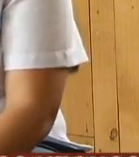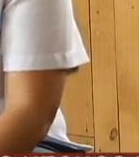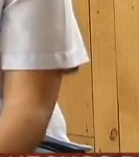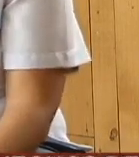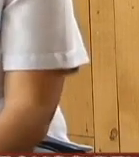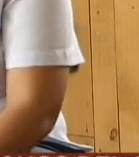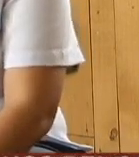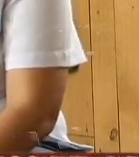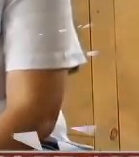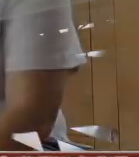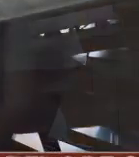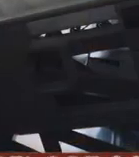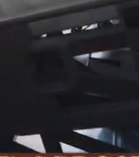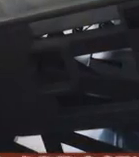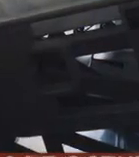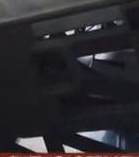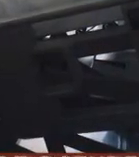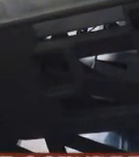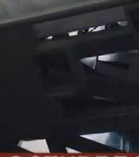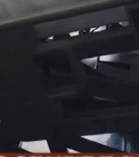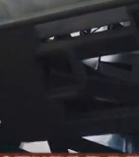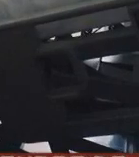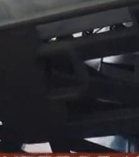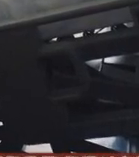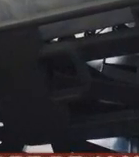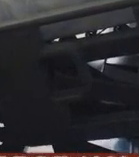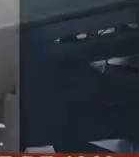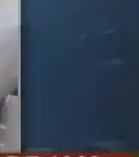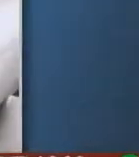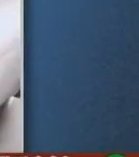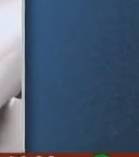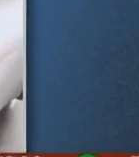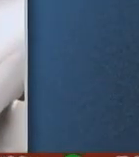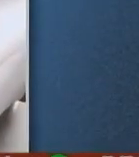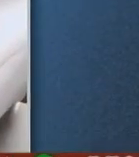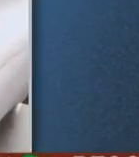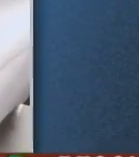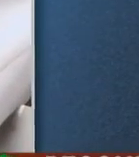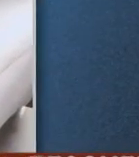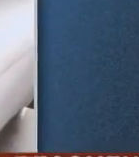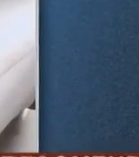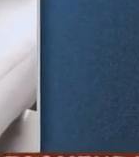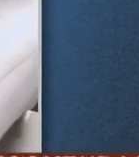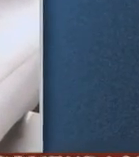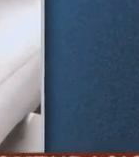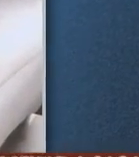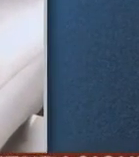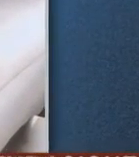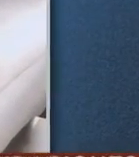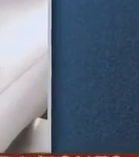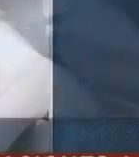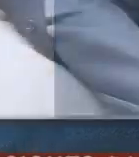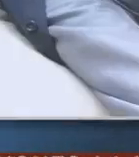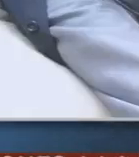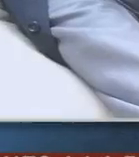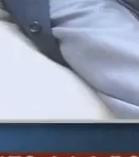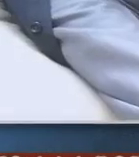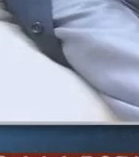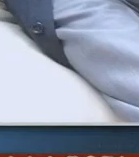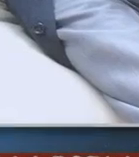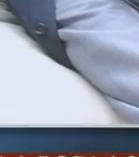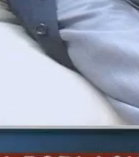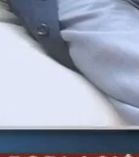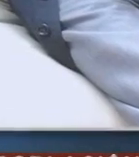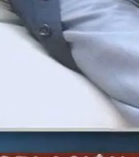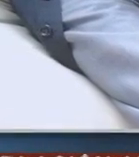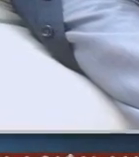y me gusta lo que hago por una necesidad familiar de su fundador Asiste arrancó formalmente al inicio de 2016 y suma más